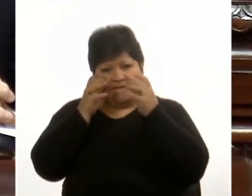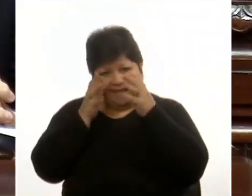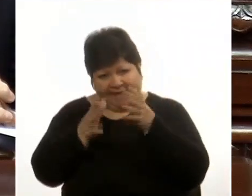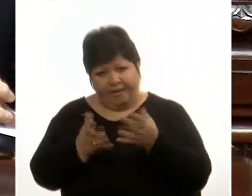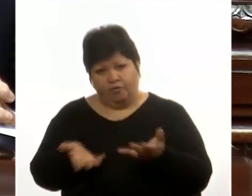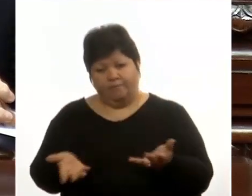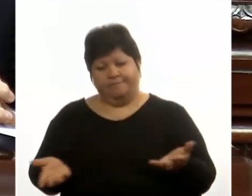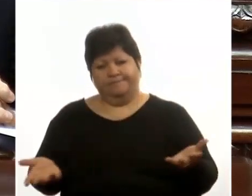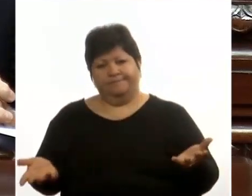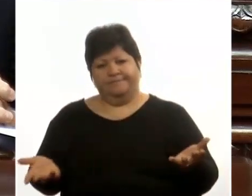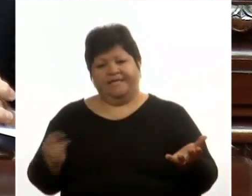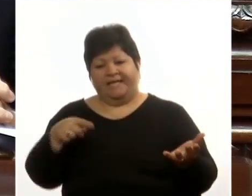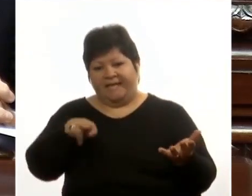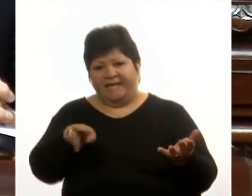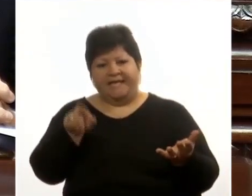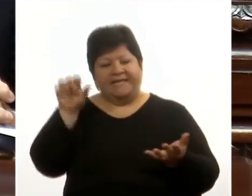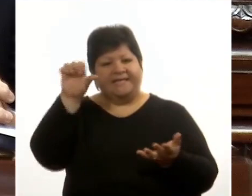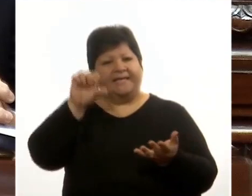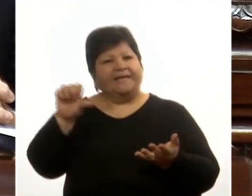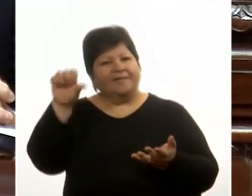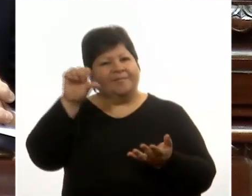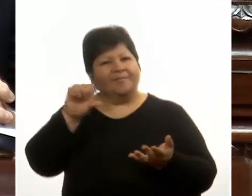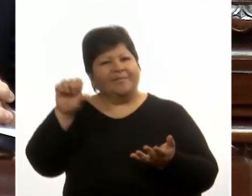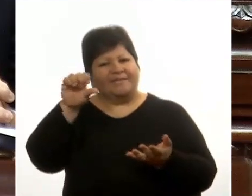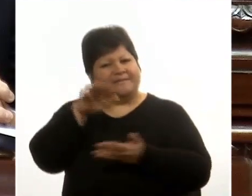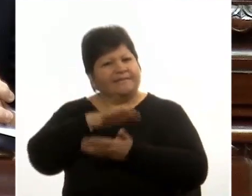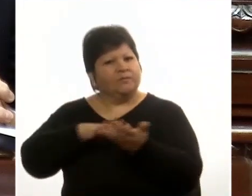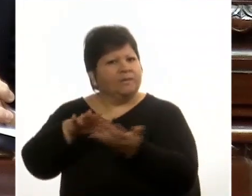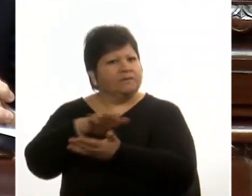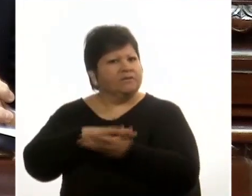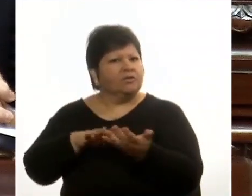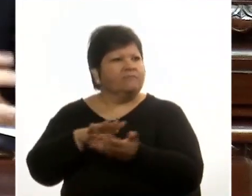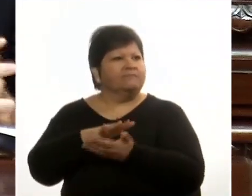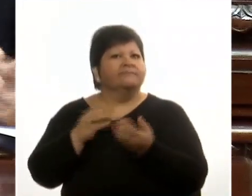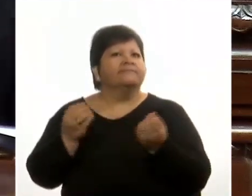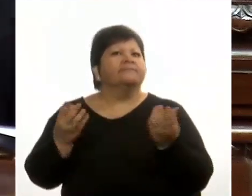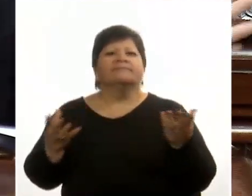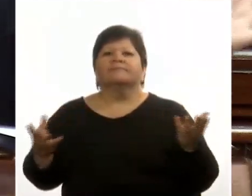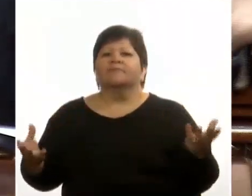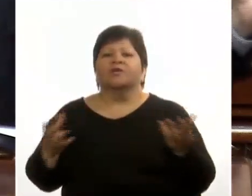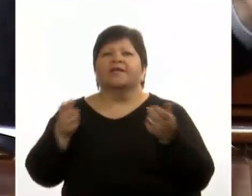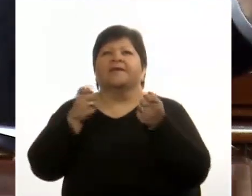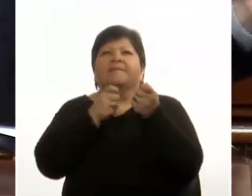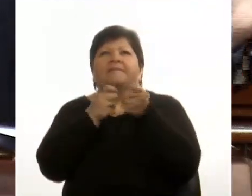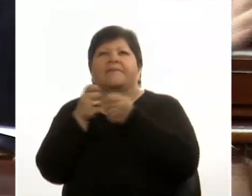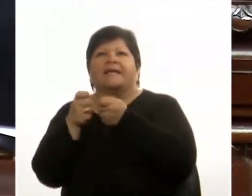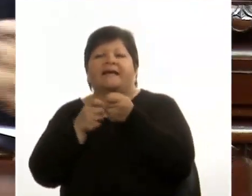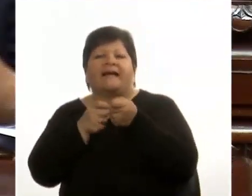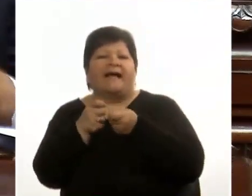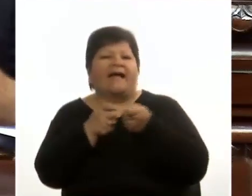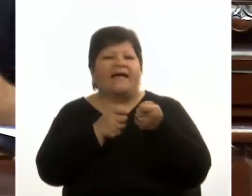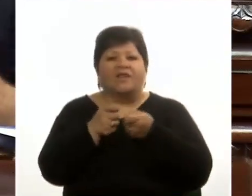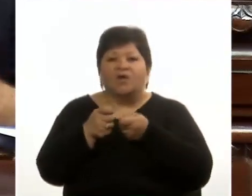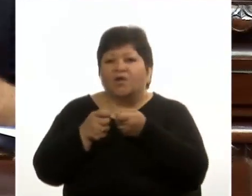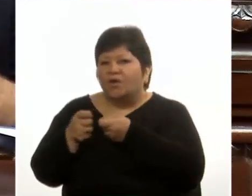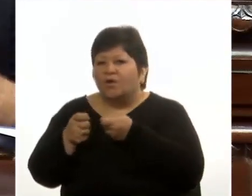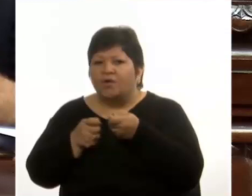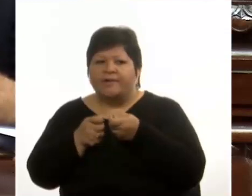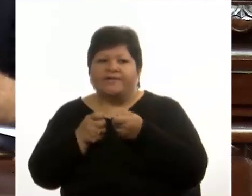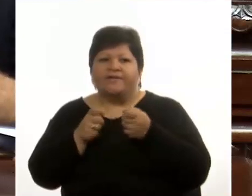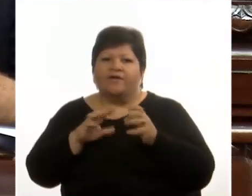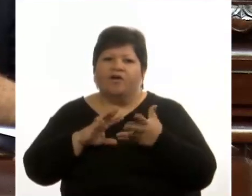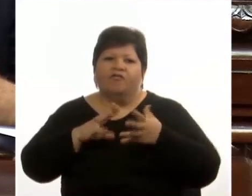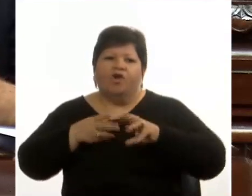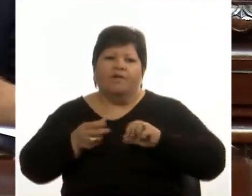Esta empresa ha llegado a esta situación porque el mercado la ha empujado a esta